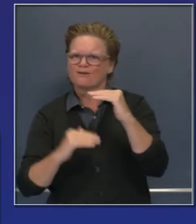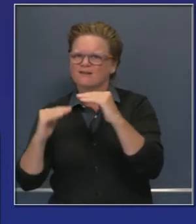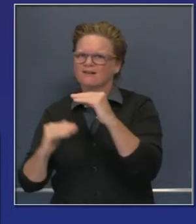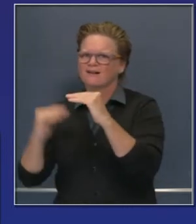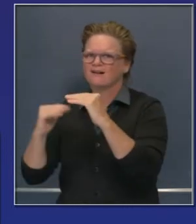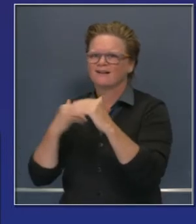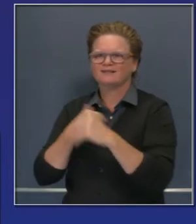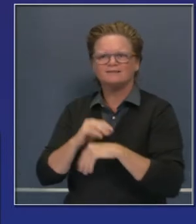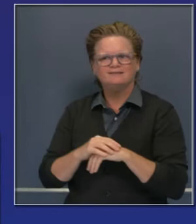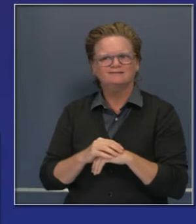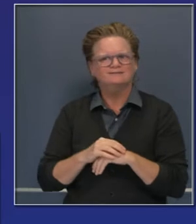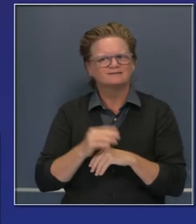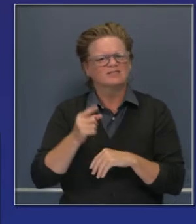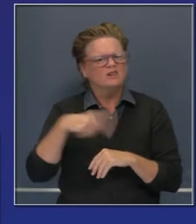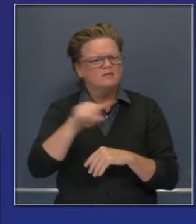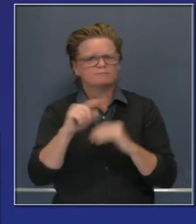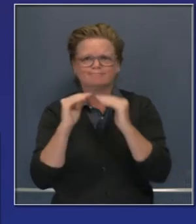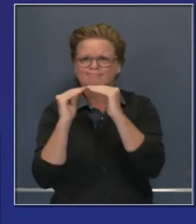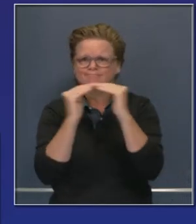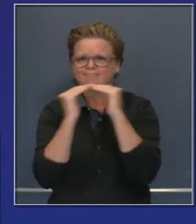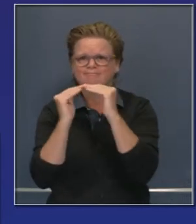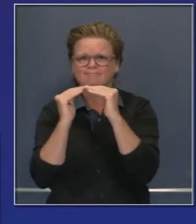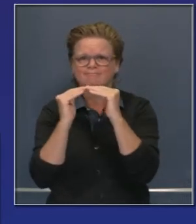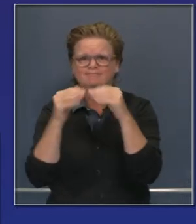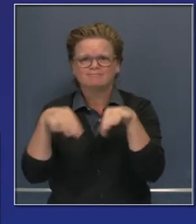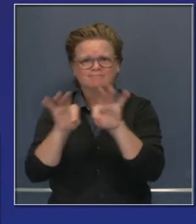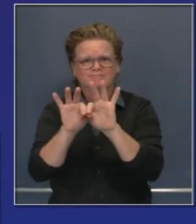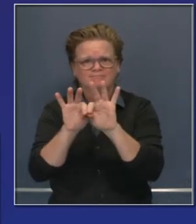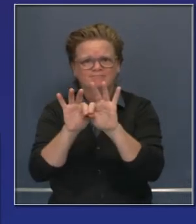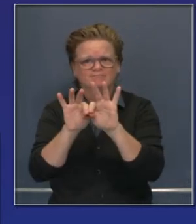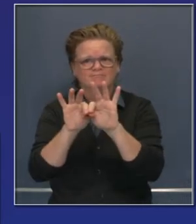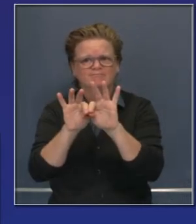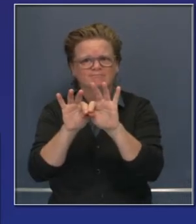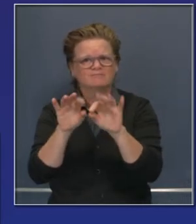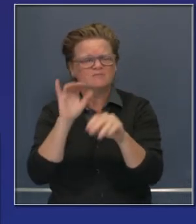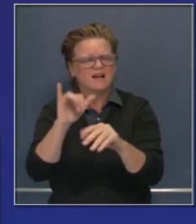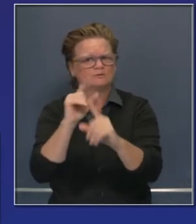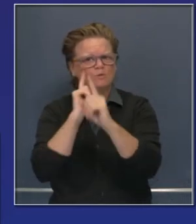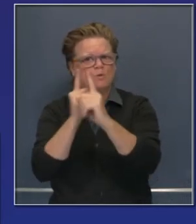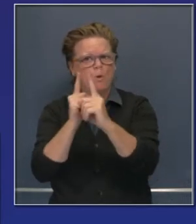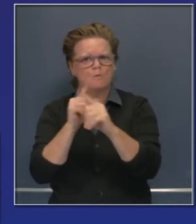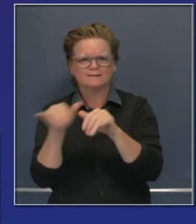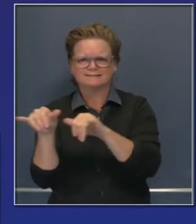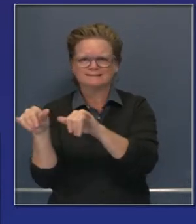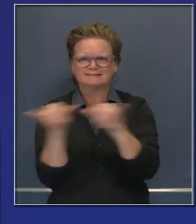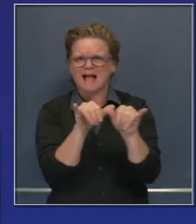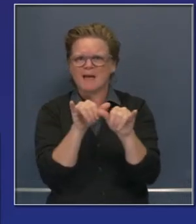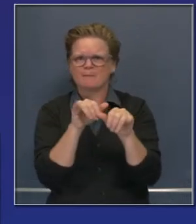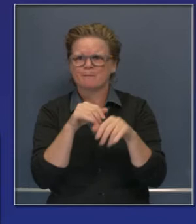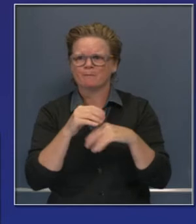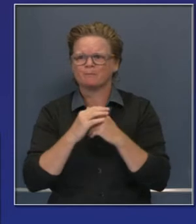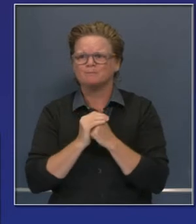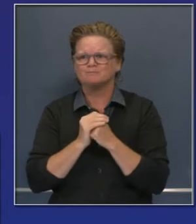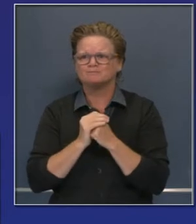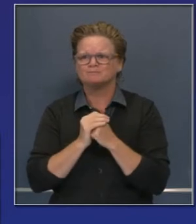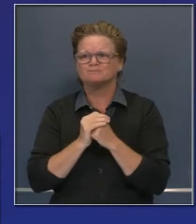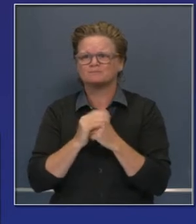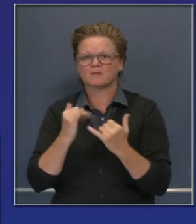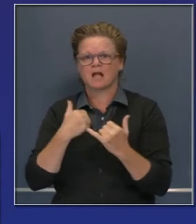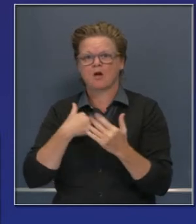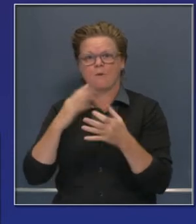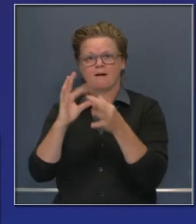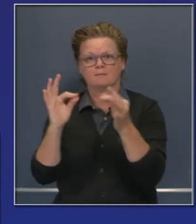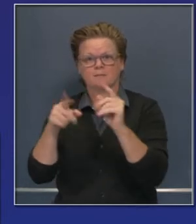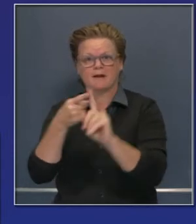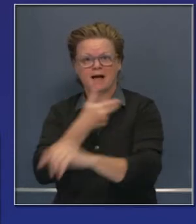en el estado merecemos. Y ese sigue siendo nuestro objetivo. También nuestro objetivo es de ver la baja de hospitalizaciones en el